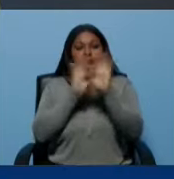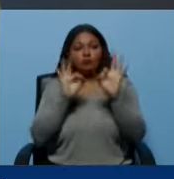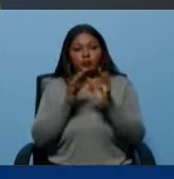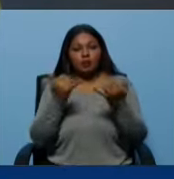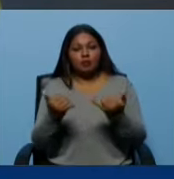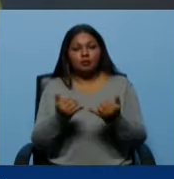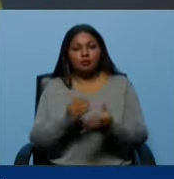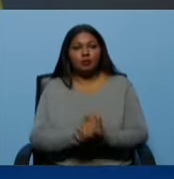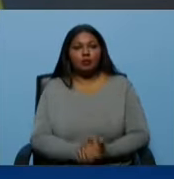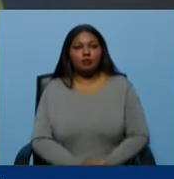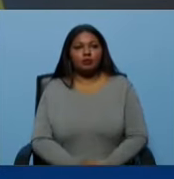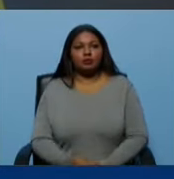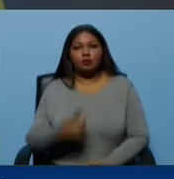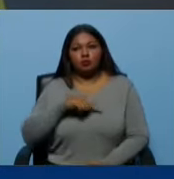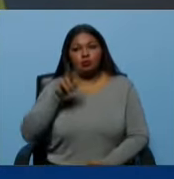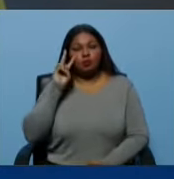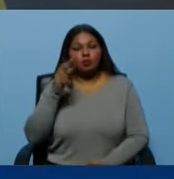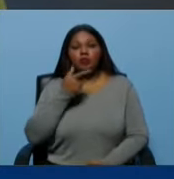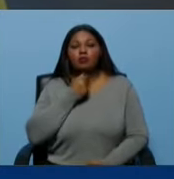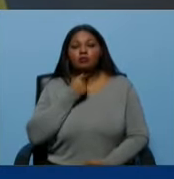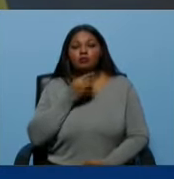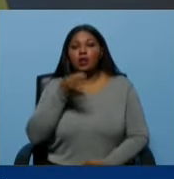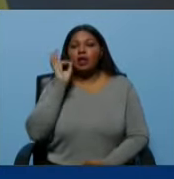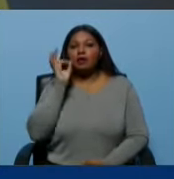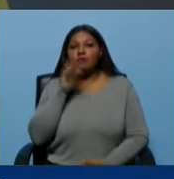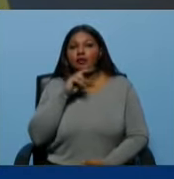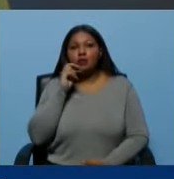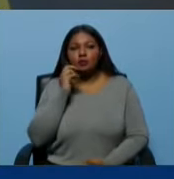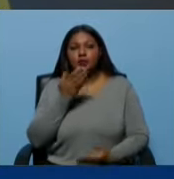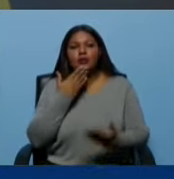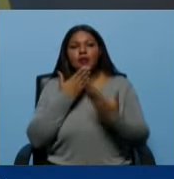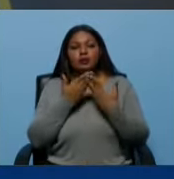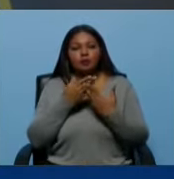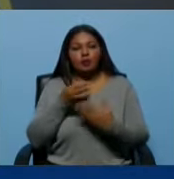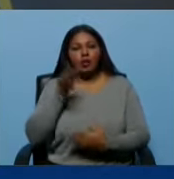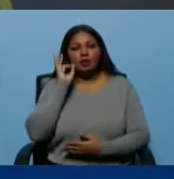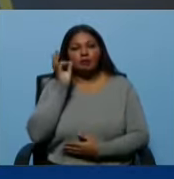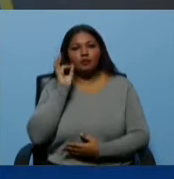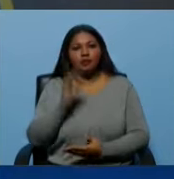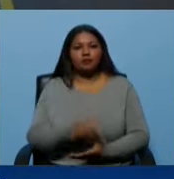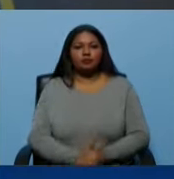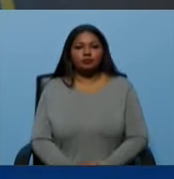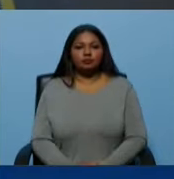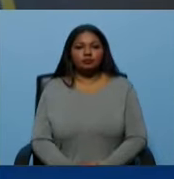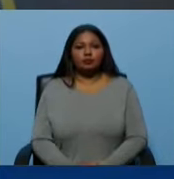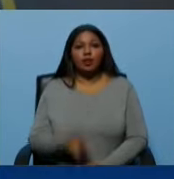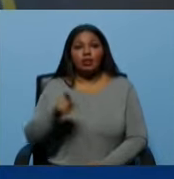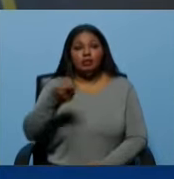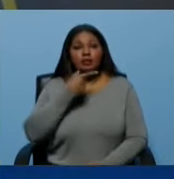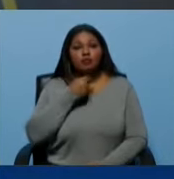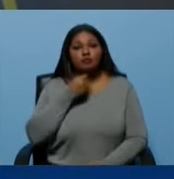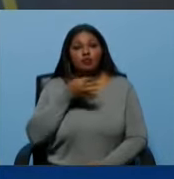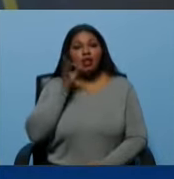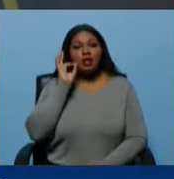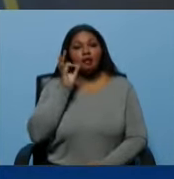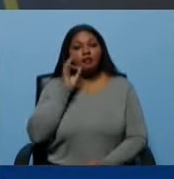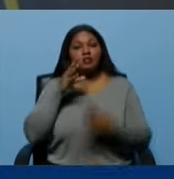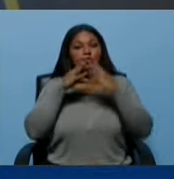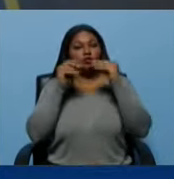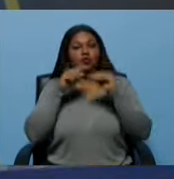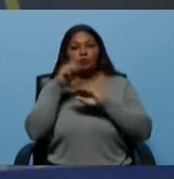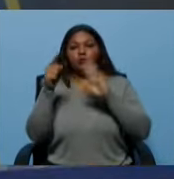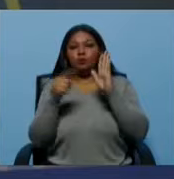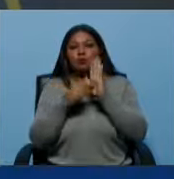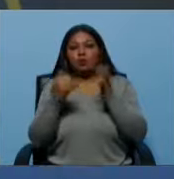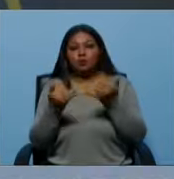si a ti te gusta el café, aquí tengo un cafecito que está muy bueno, gracias por el café. Aquí tengo un café, a ti te gusta el café. Entonces, todo lo